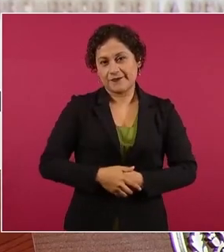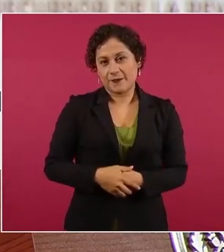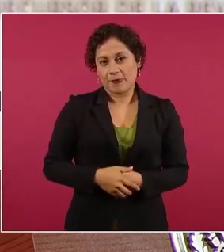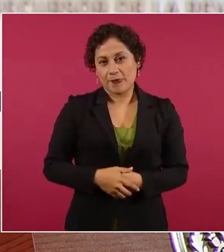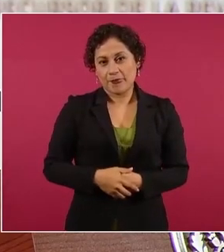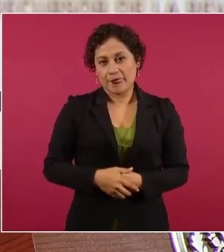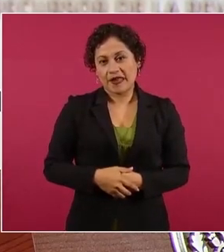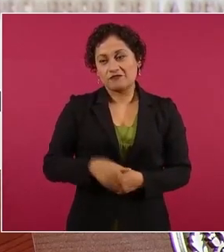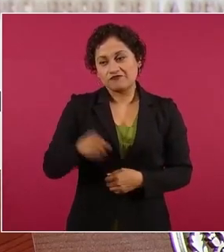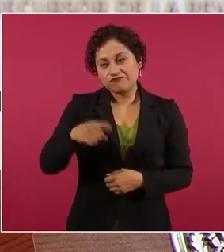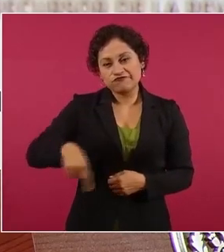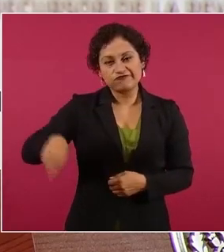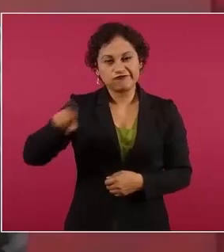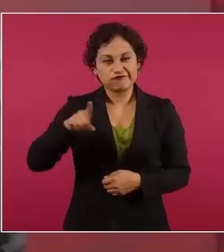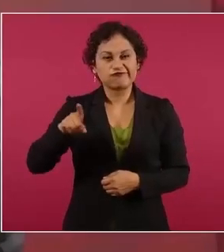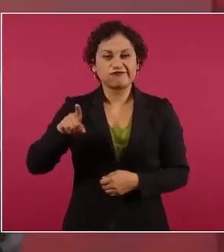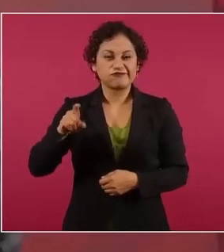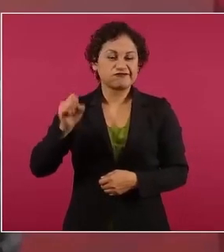prefirieron